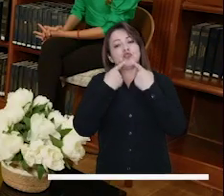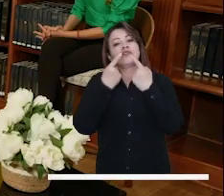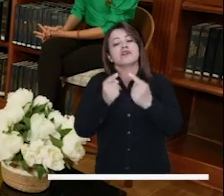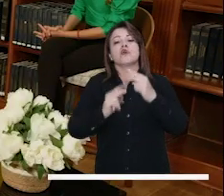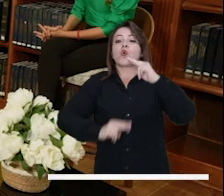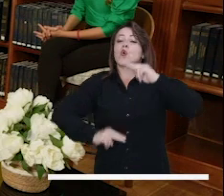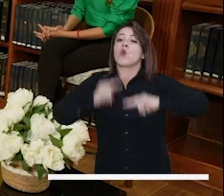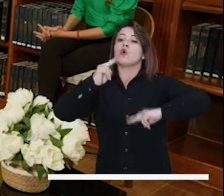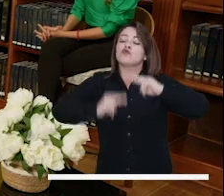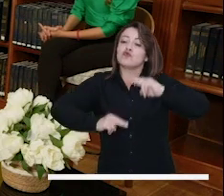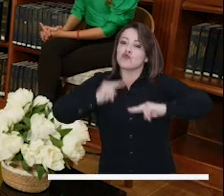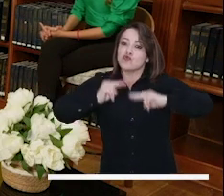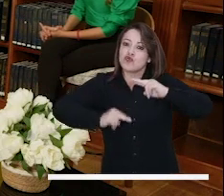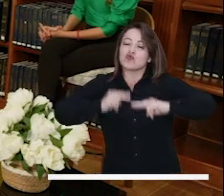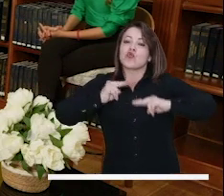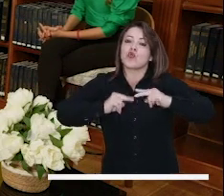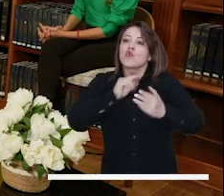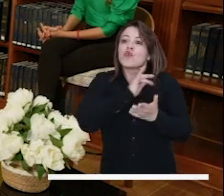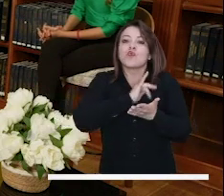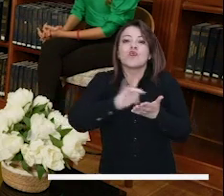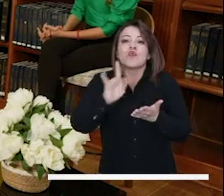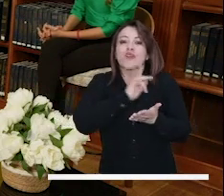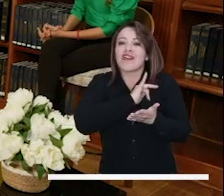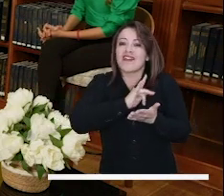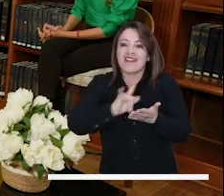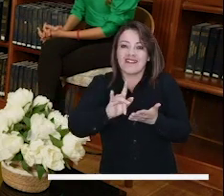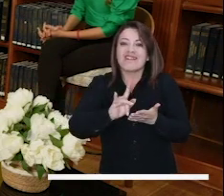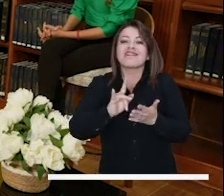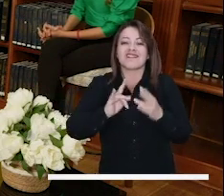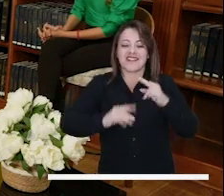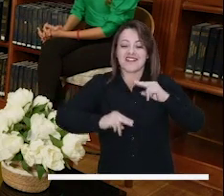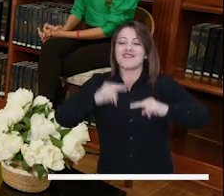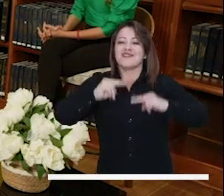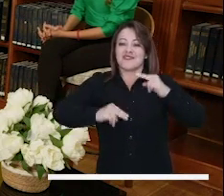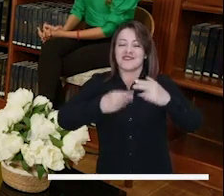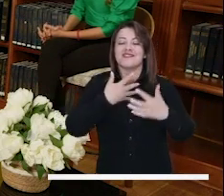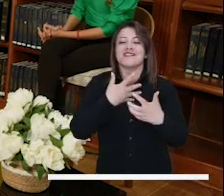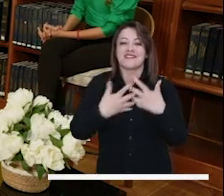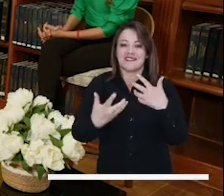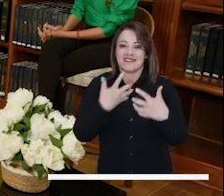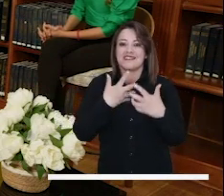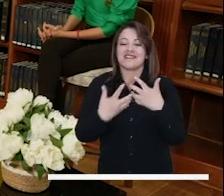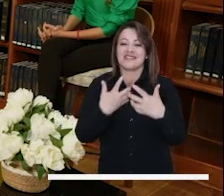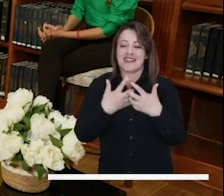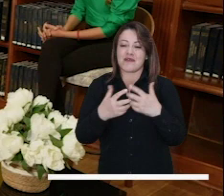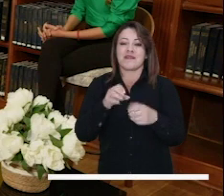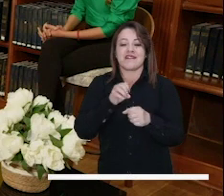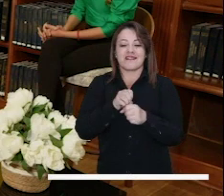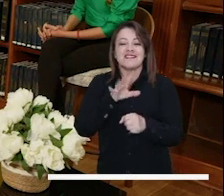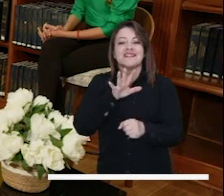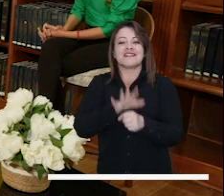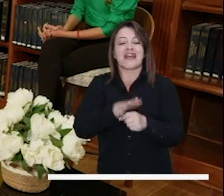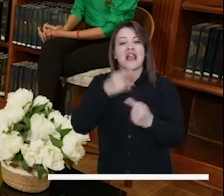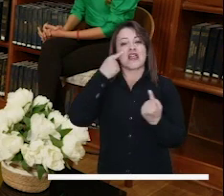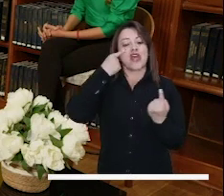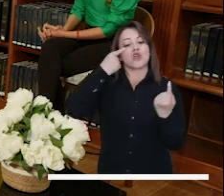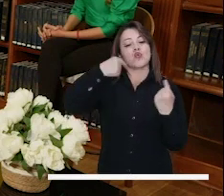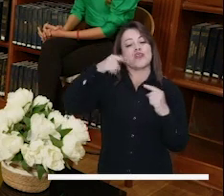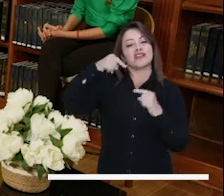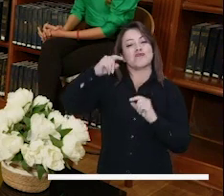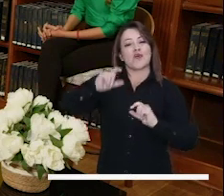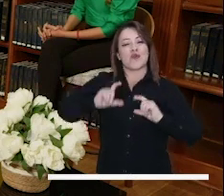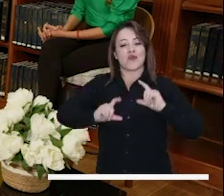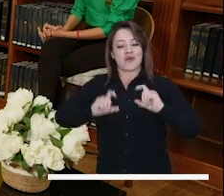construcción necesaria, urgente, inminente de un sistema distrital de